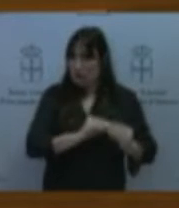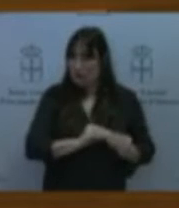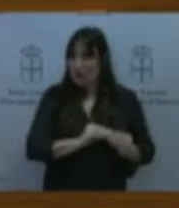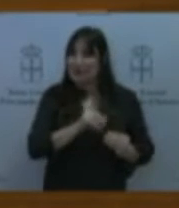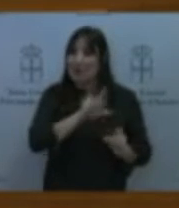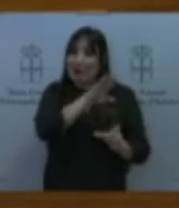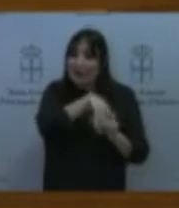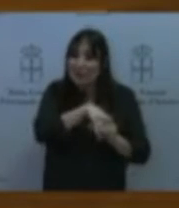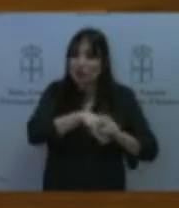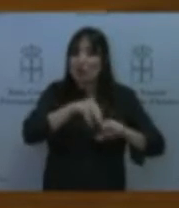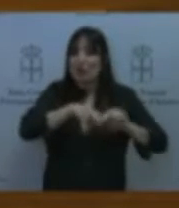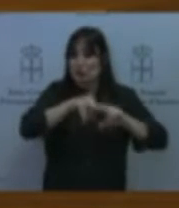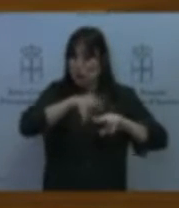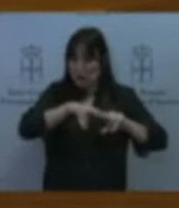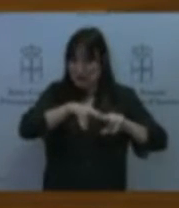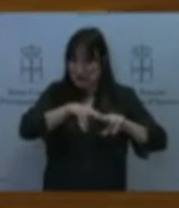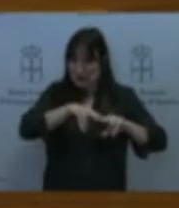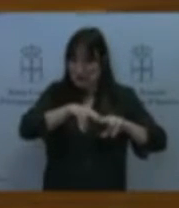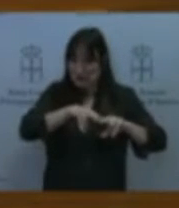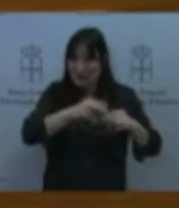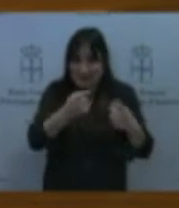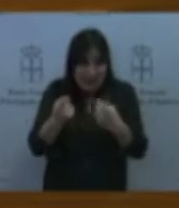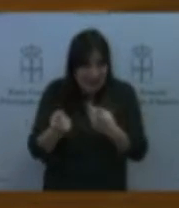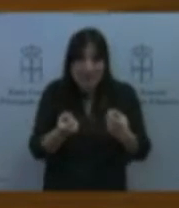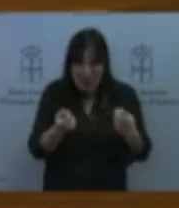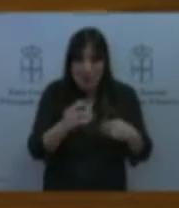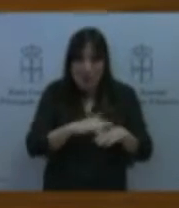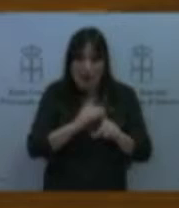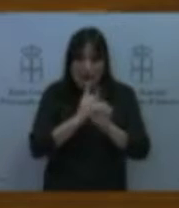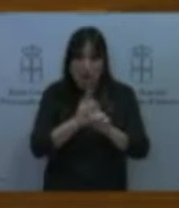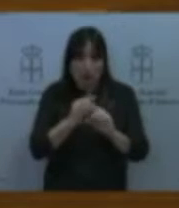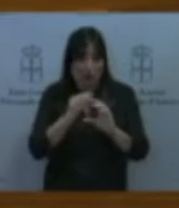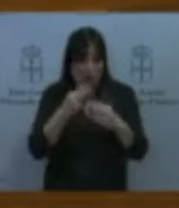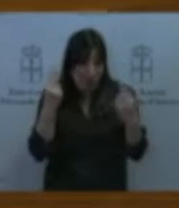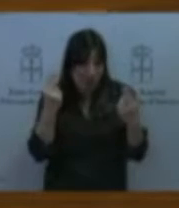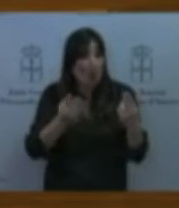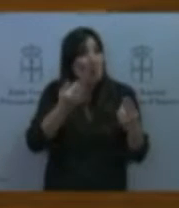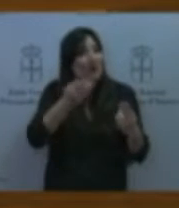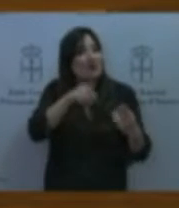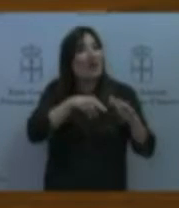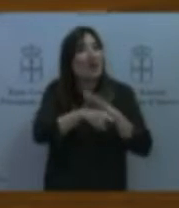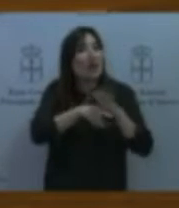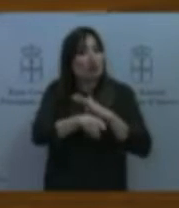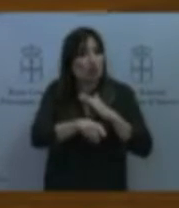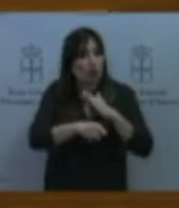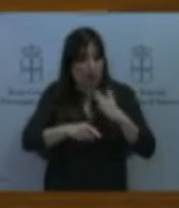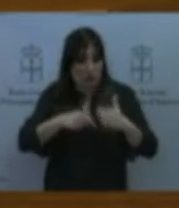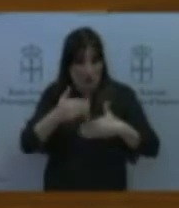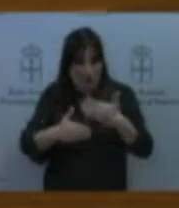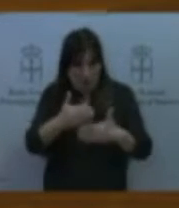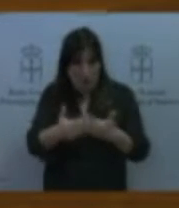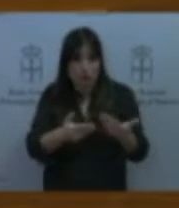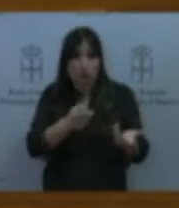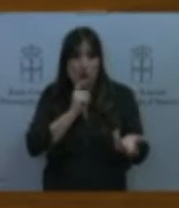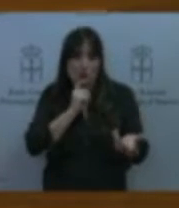que se necesitan para el transporte público incluye la gestión de los propios sistemas de transporte público entre otras cuestiones